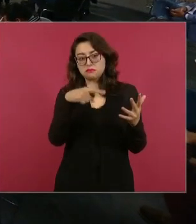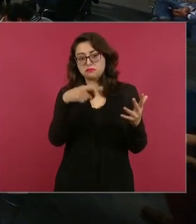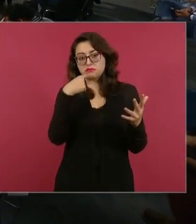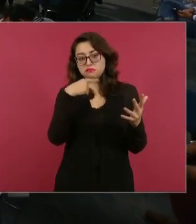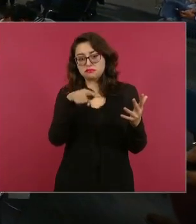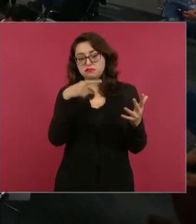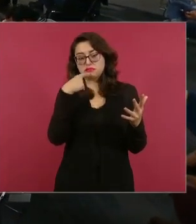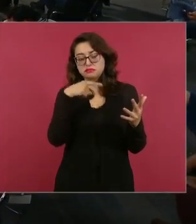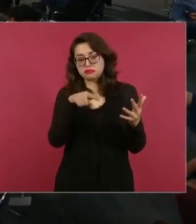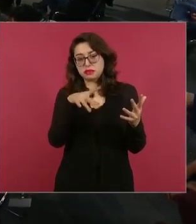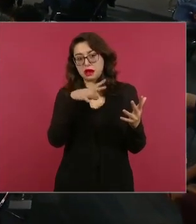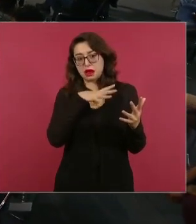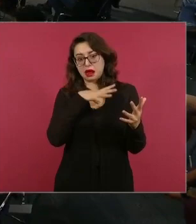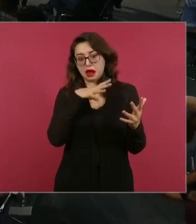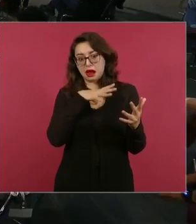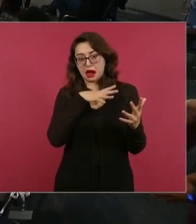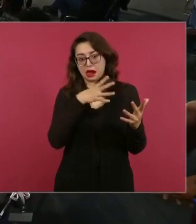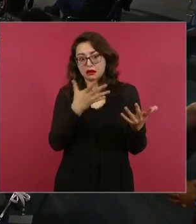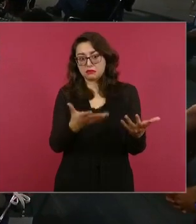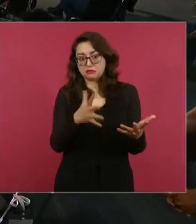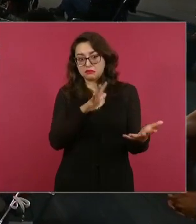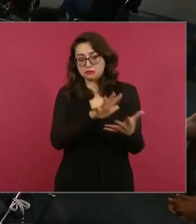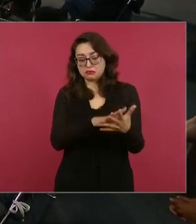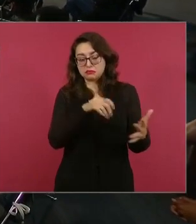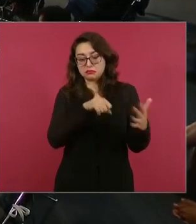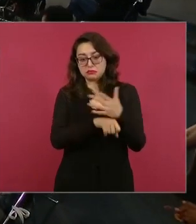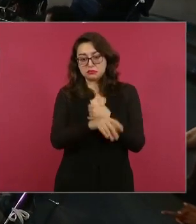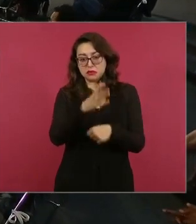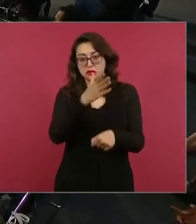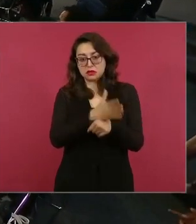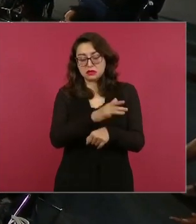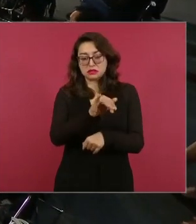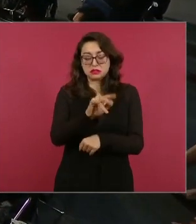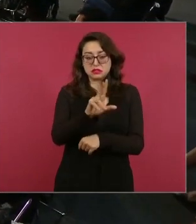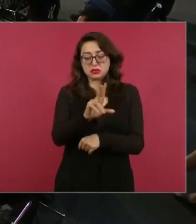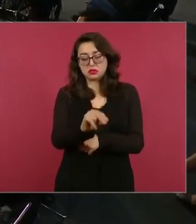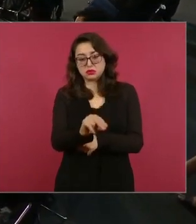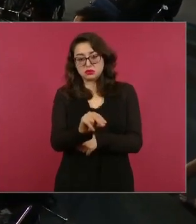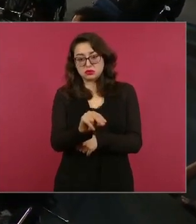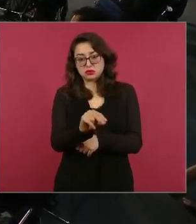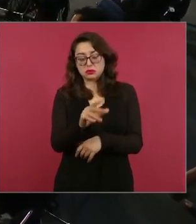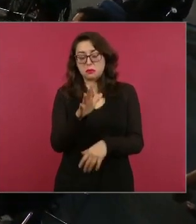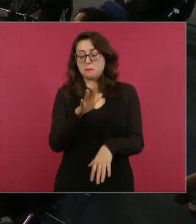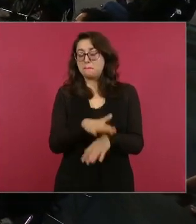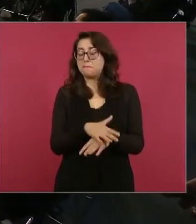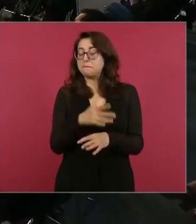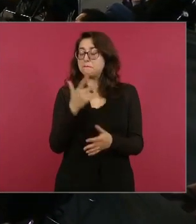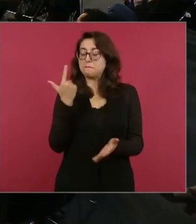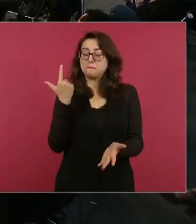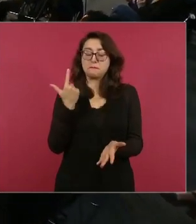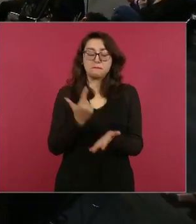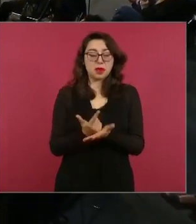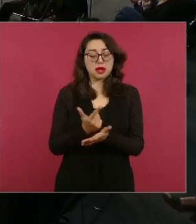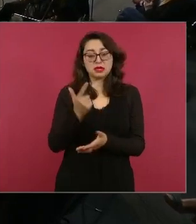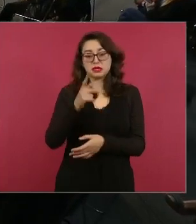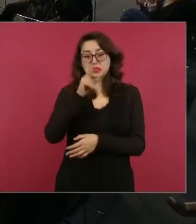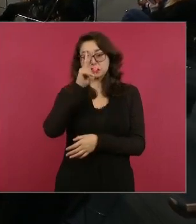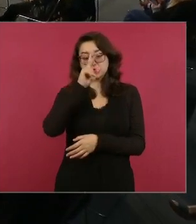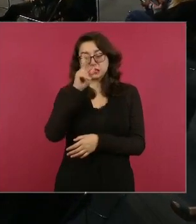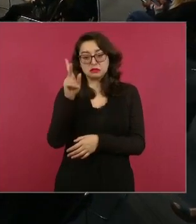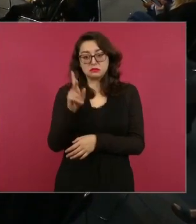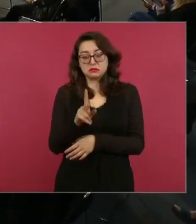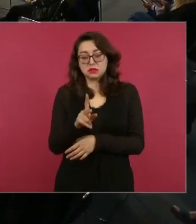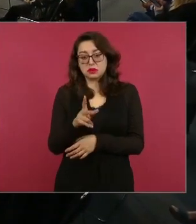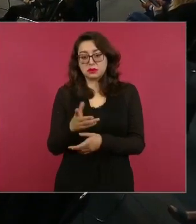los afectados principalmente los integrantes de la mesa directiva del sindicato de maniobristas y lo más grave señor presidente que